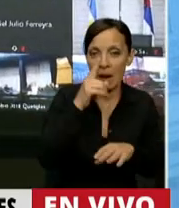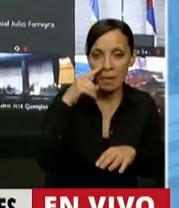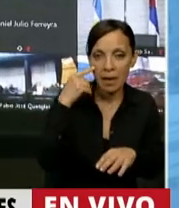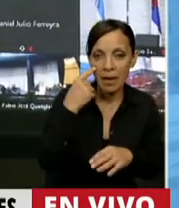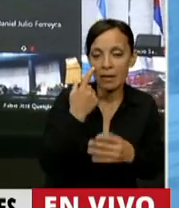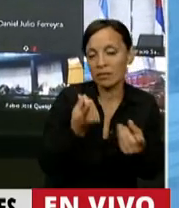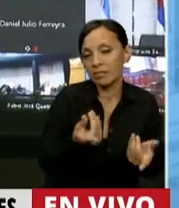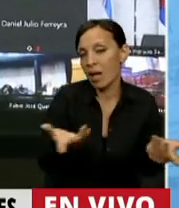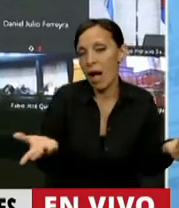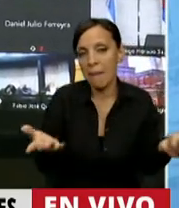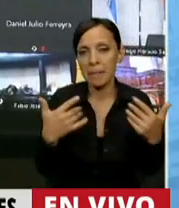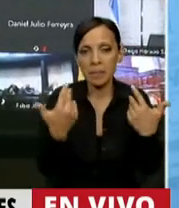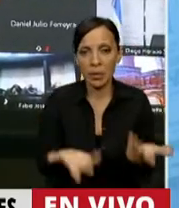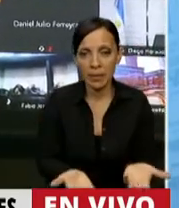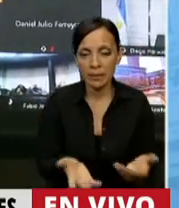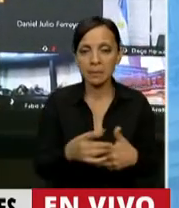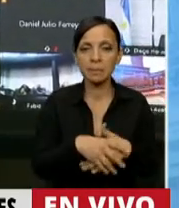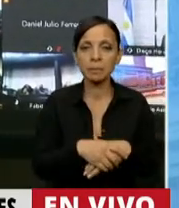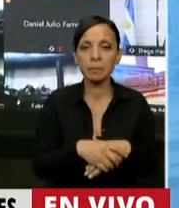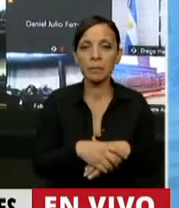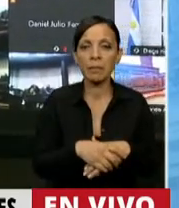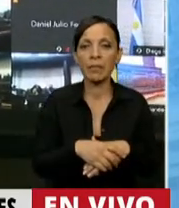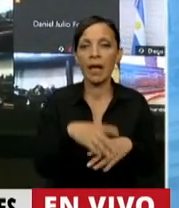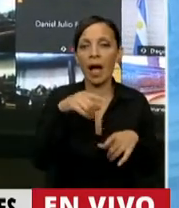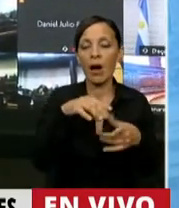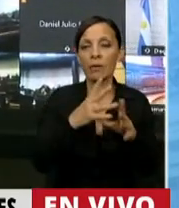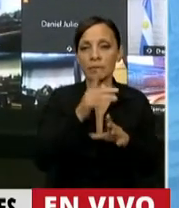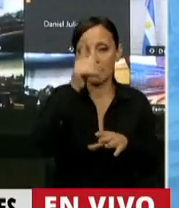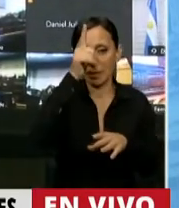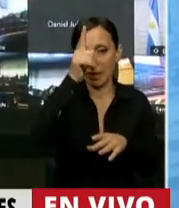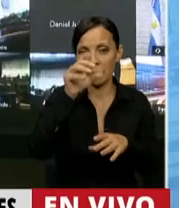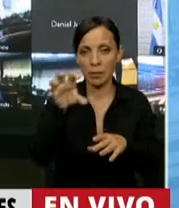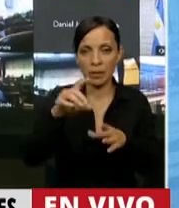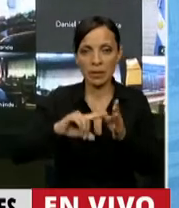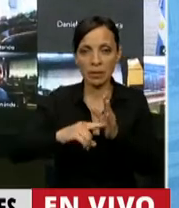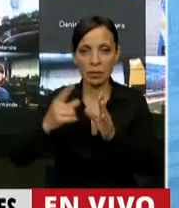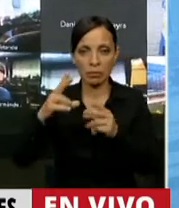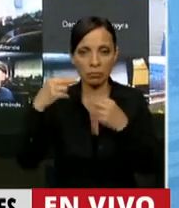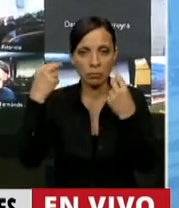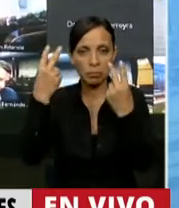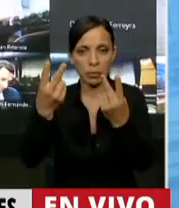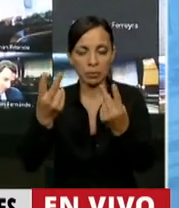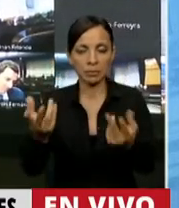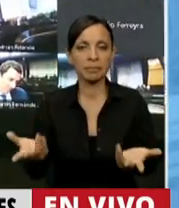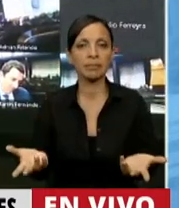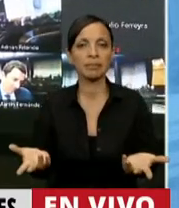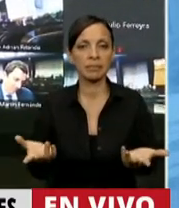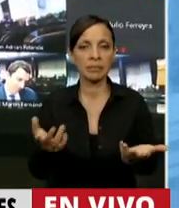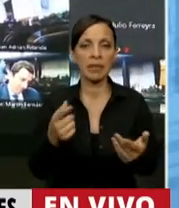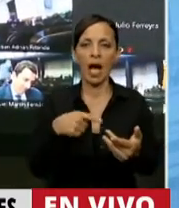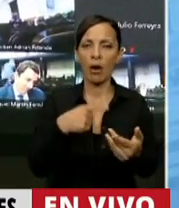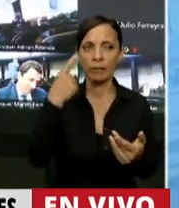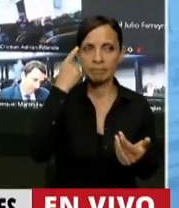aprovecha y a raíz de este levantamiento de la policía de la provincia de Buenos Aires, se plantea la